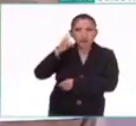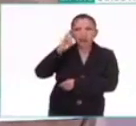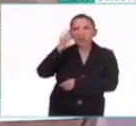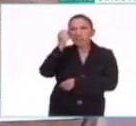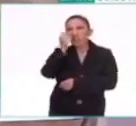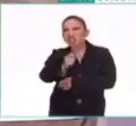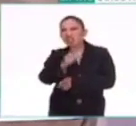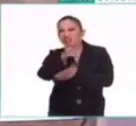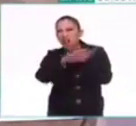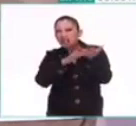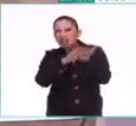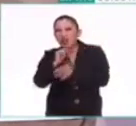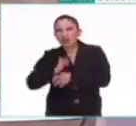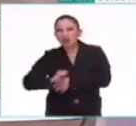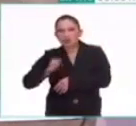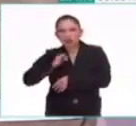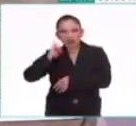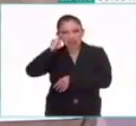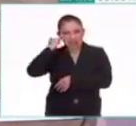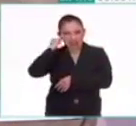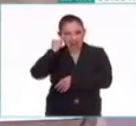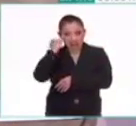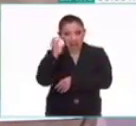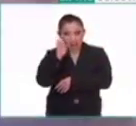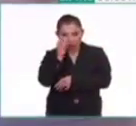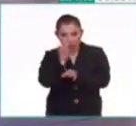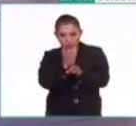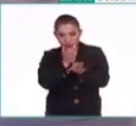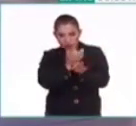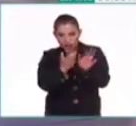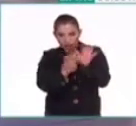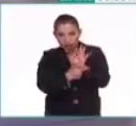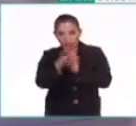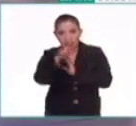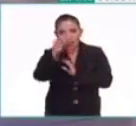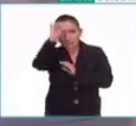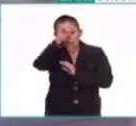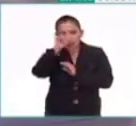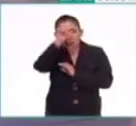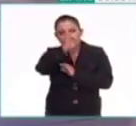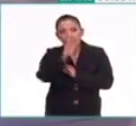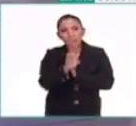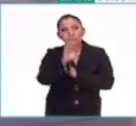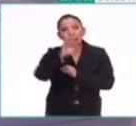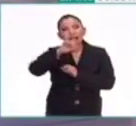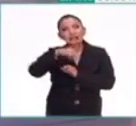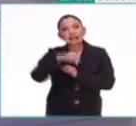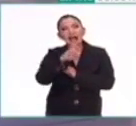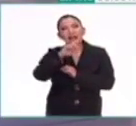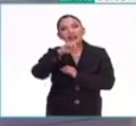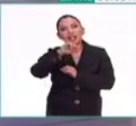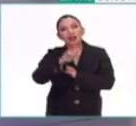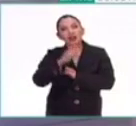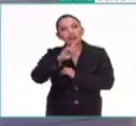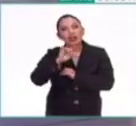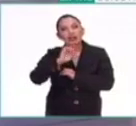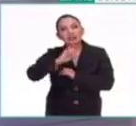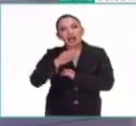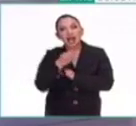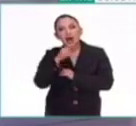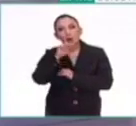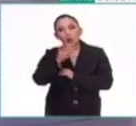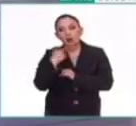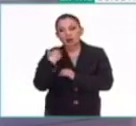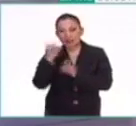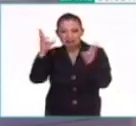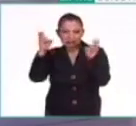entender el calendario prehispánico. justamente lo que estamos viendo aquí en Fray Bernardino de Sahagún, en la historia general de las cosas